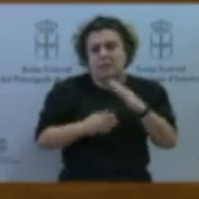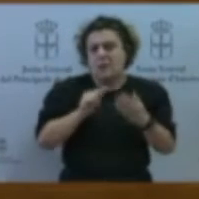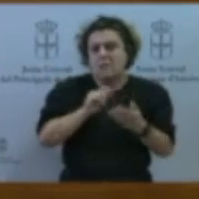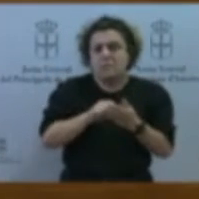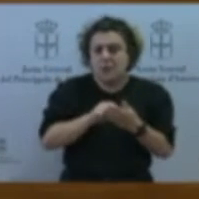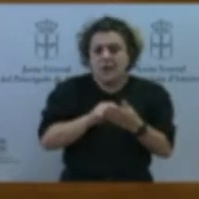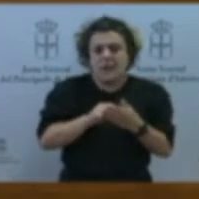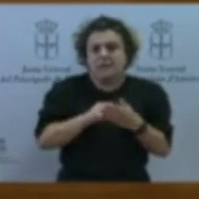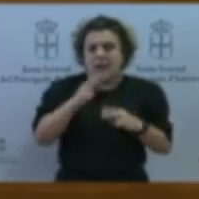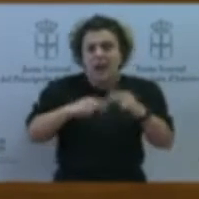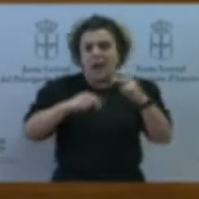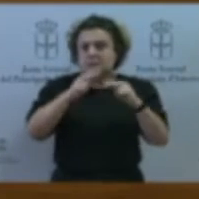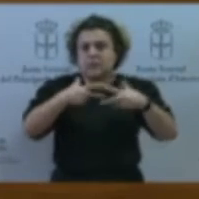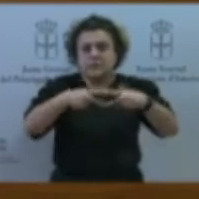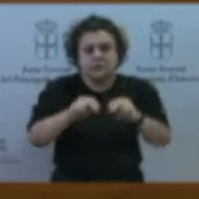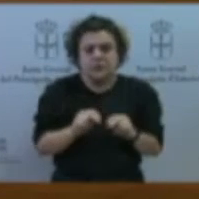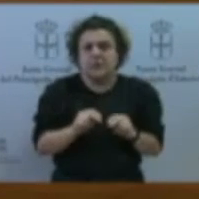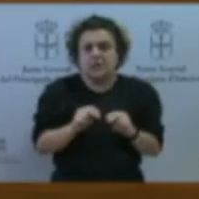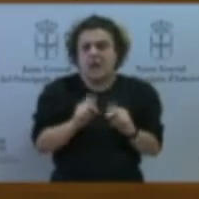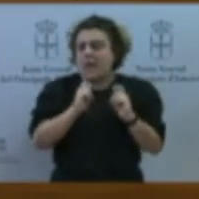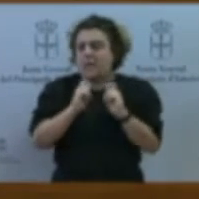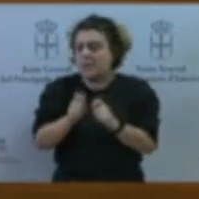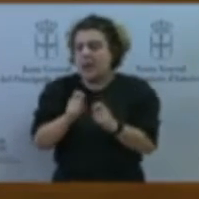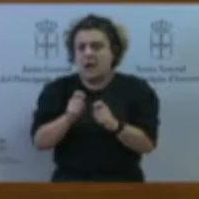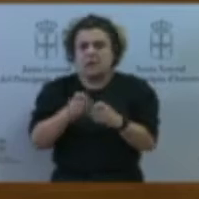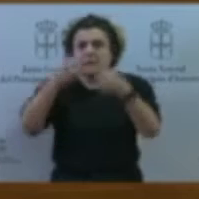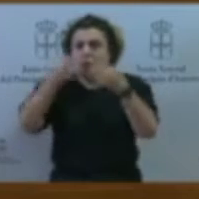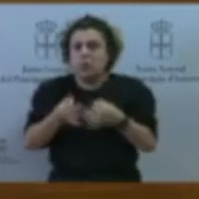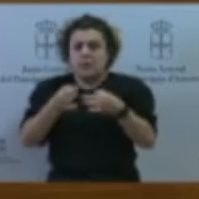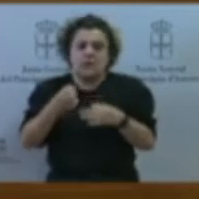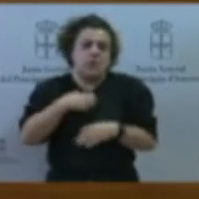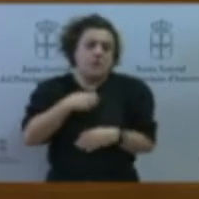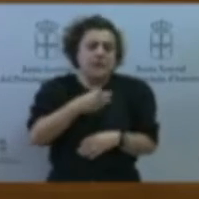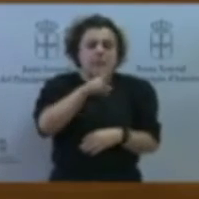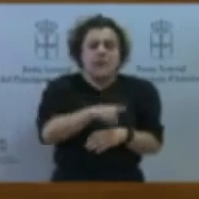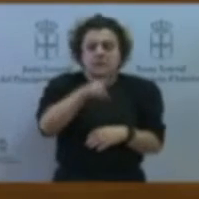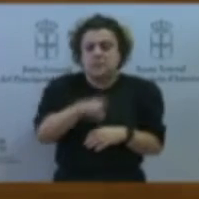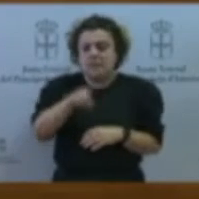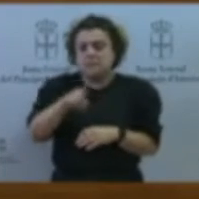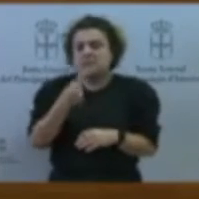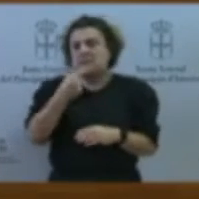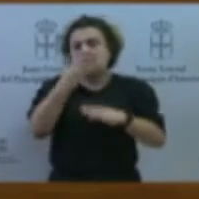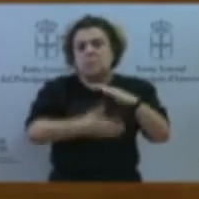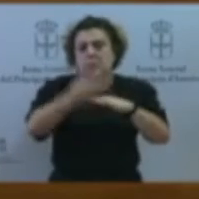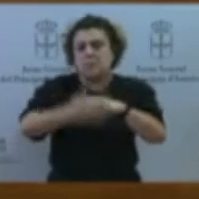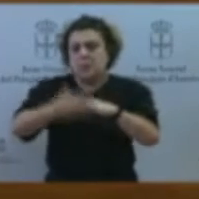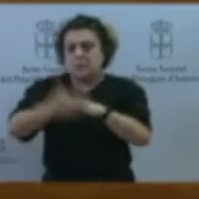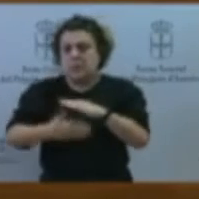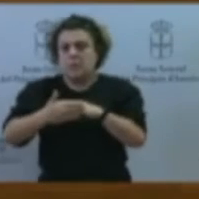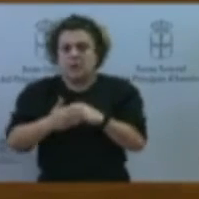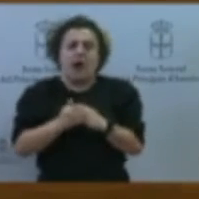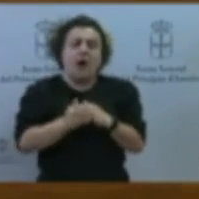ahí compartimos que no se puede estar cada mes poniendo fechas, echando balones para adelante, sino que hay que poner también fechas de cuándo se va a poder